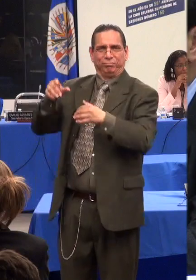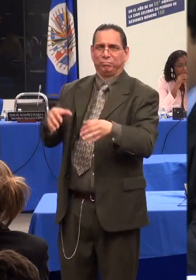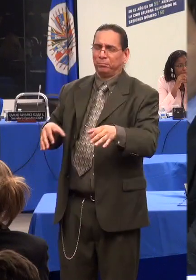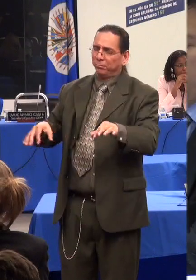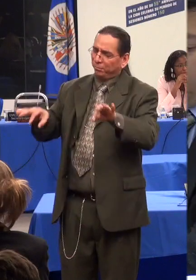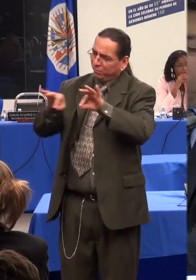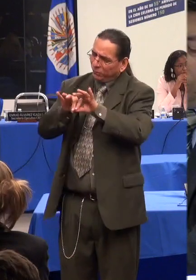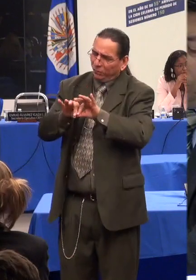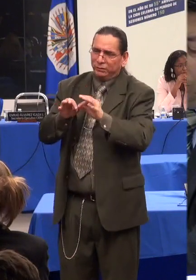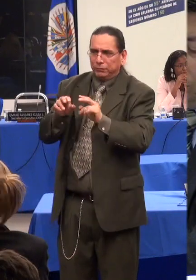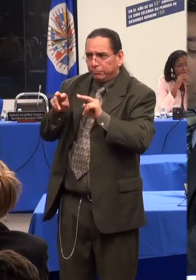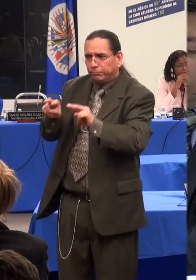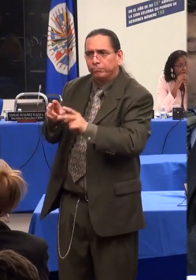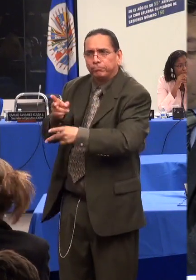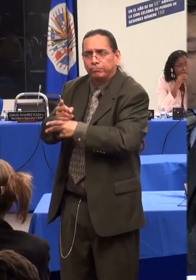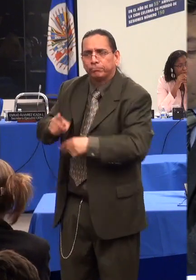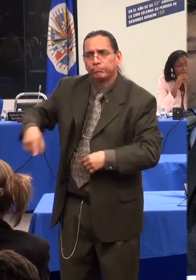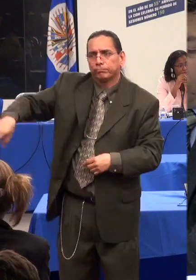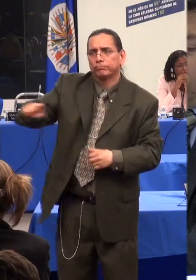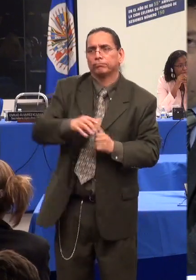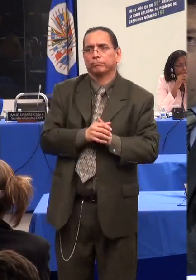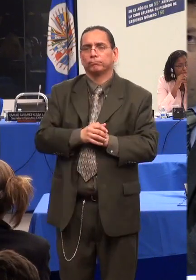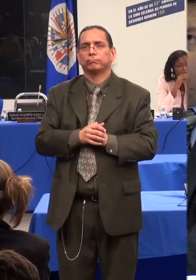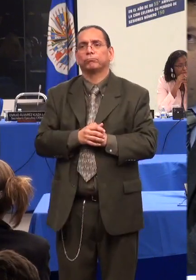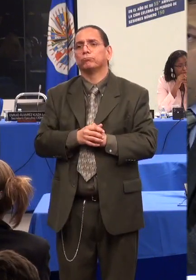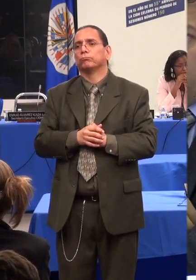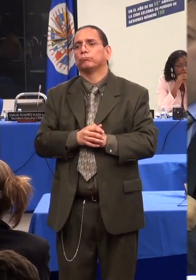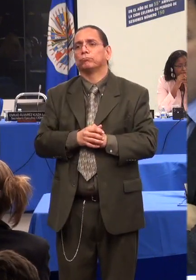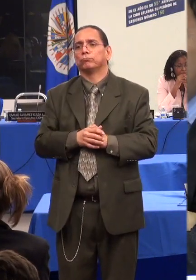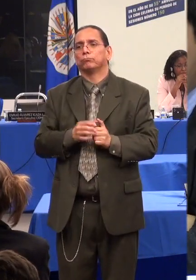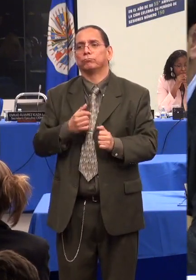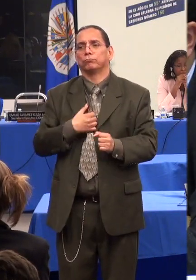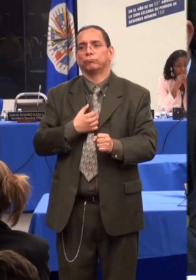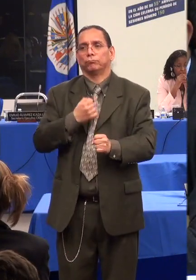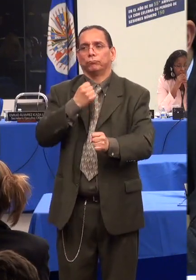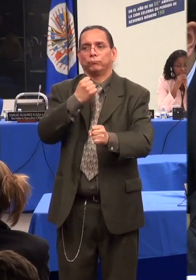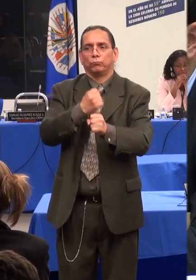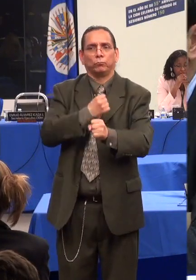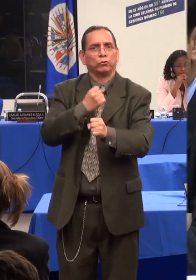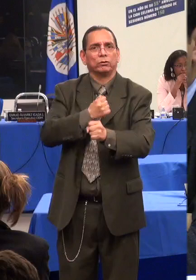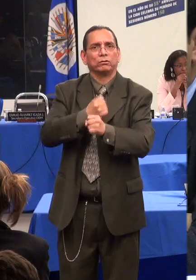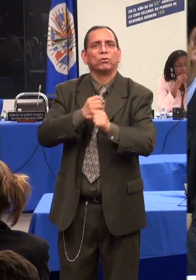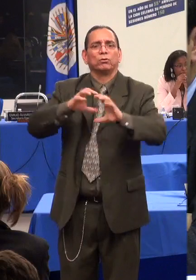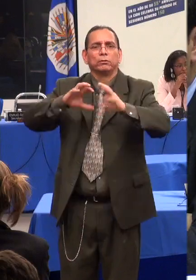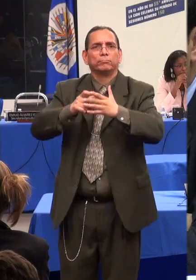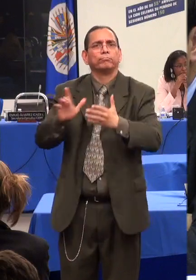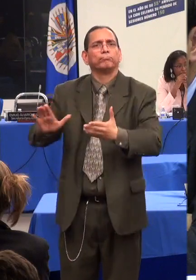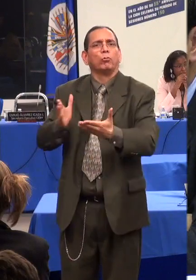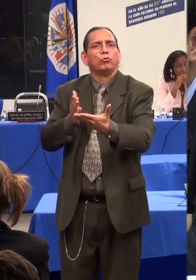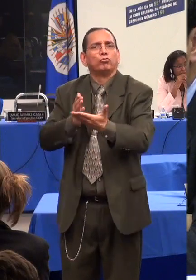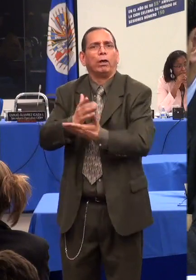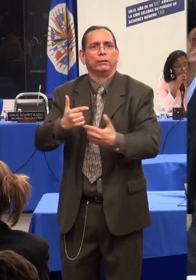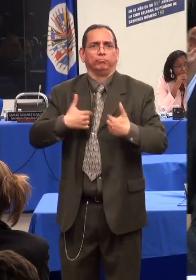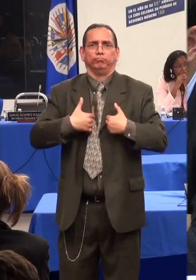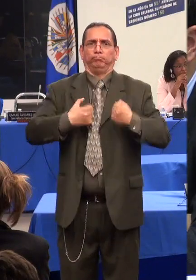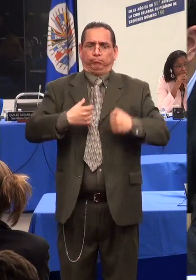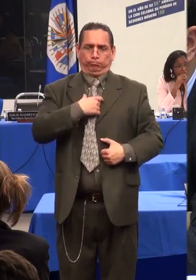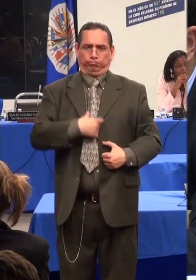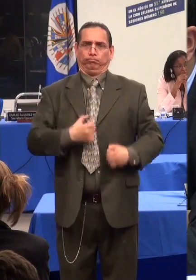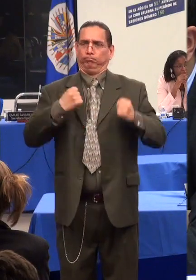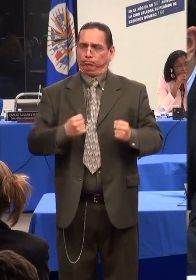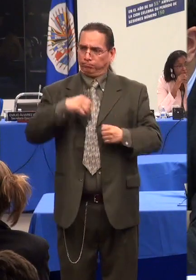indígena y en la mesa diferencial también participaron población afrocolombiana y otros actores, entre ellos también